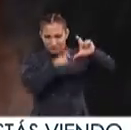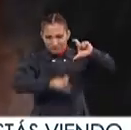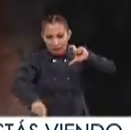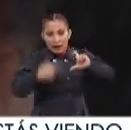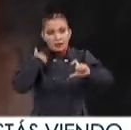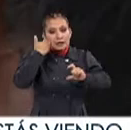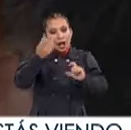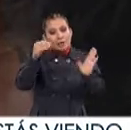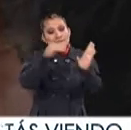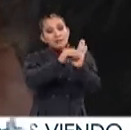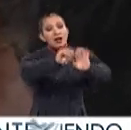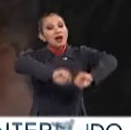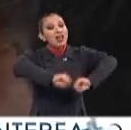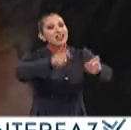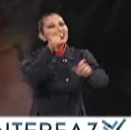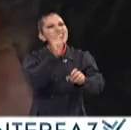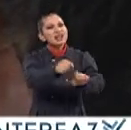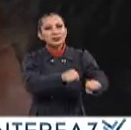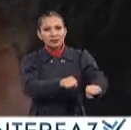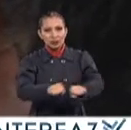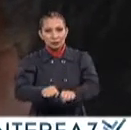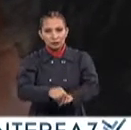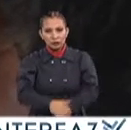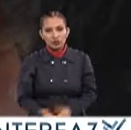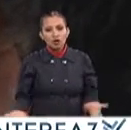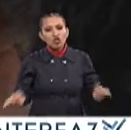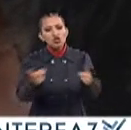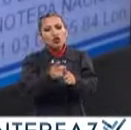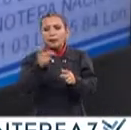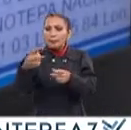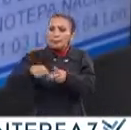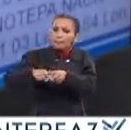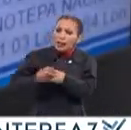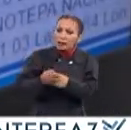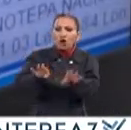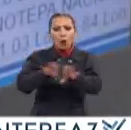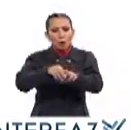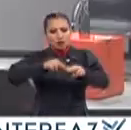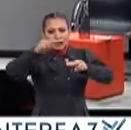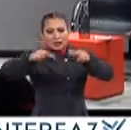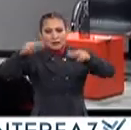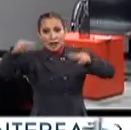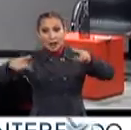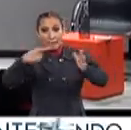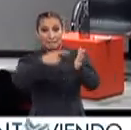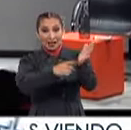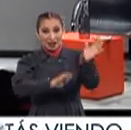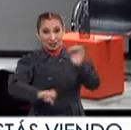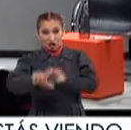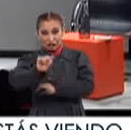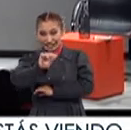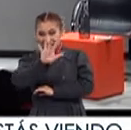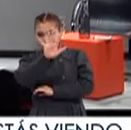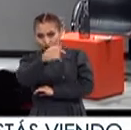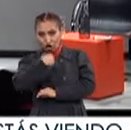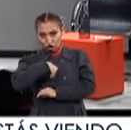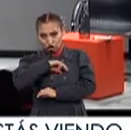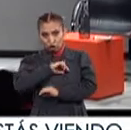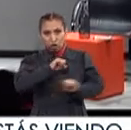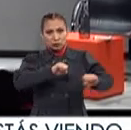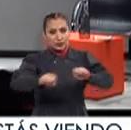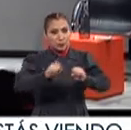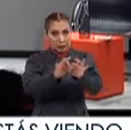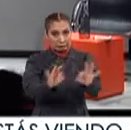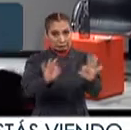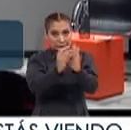Buscan dejar claro qué son los sismos Dónde ocurren y cómo se miden En 1985 nosotros tuvimos un